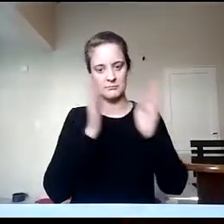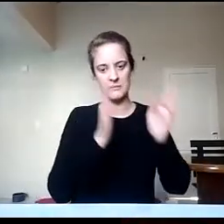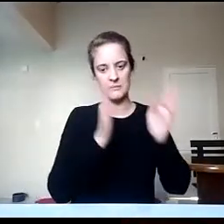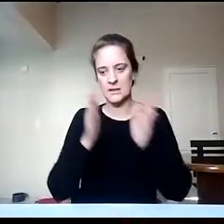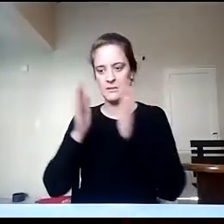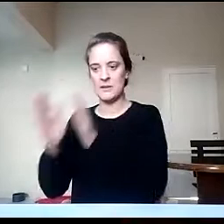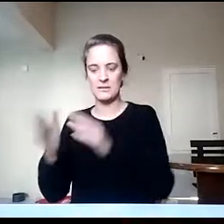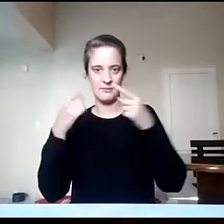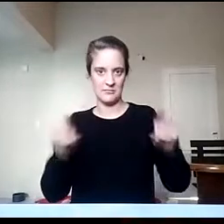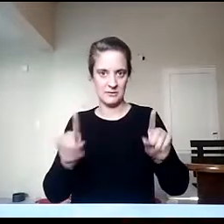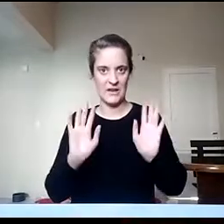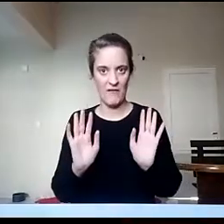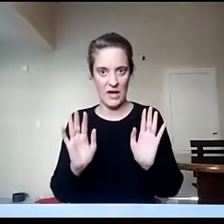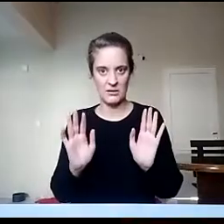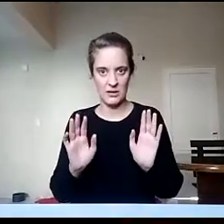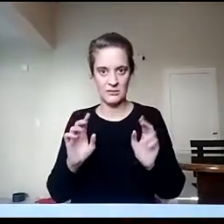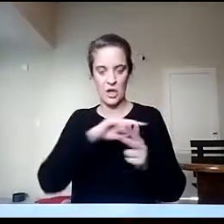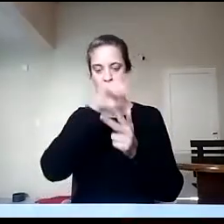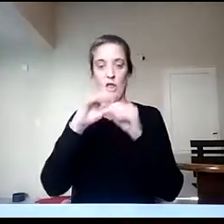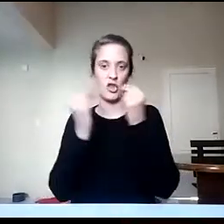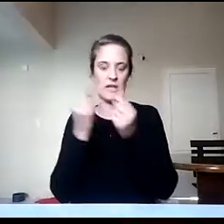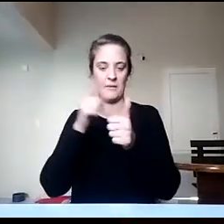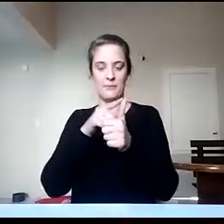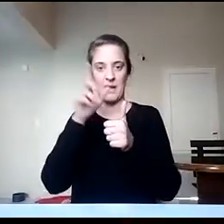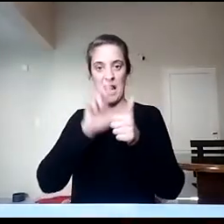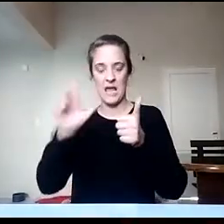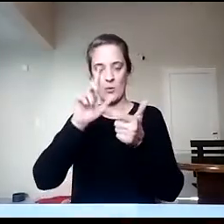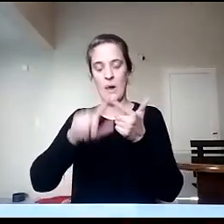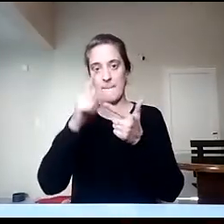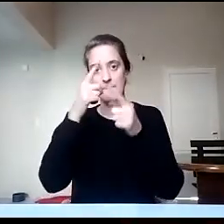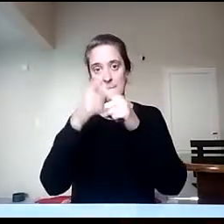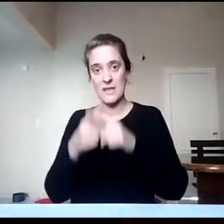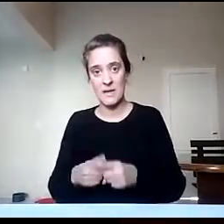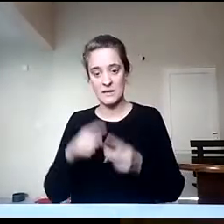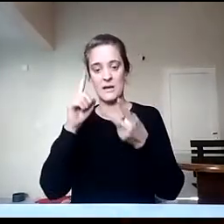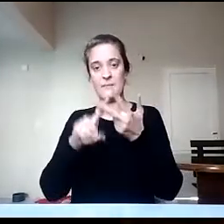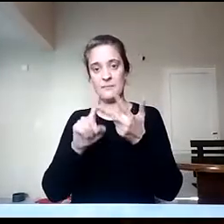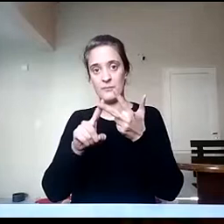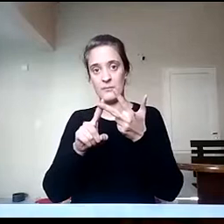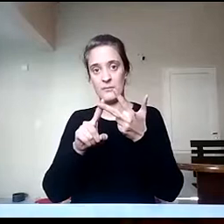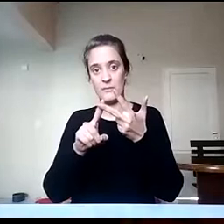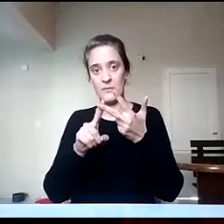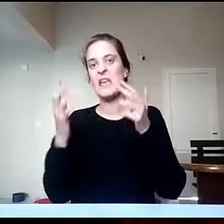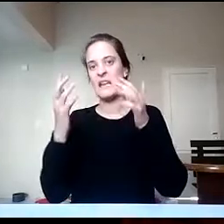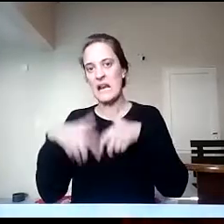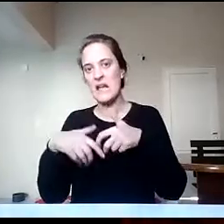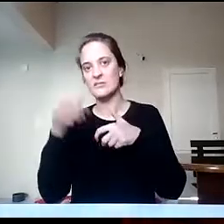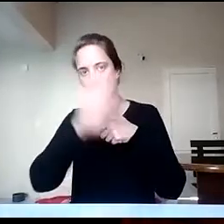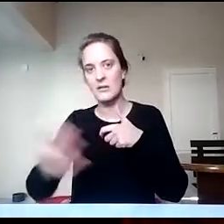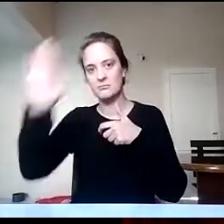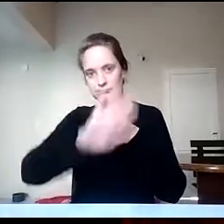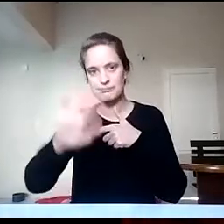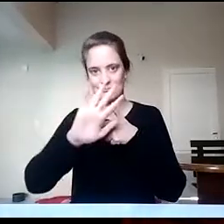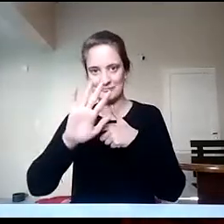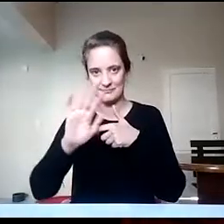módulos, sí, serían tres módulos, módulo de lengua, módulo de matemáticas y módulo de específico relacionado con la carrera, generalmente esto